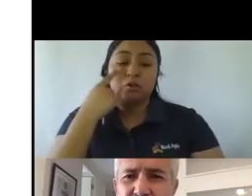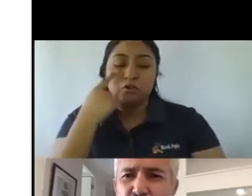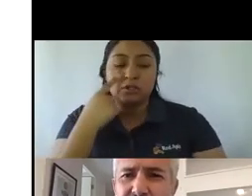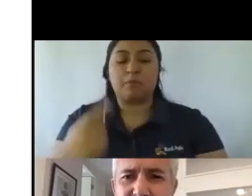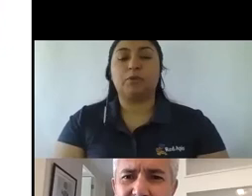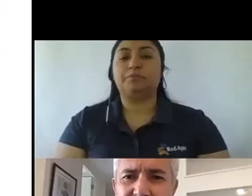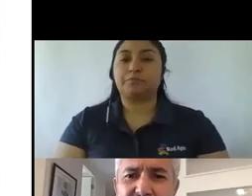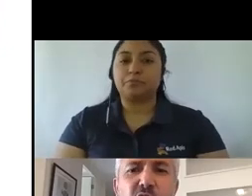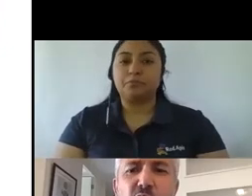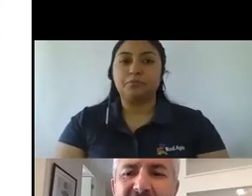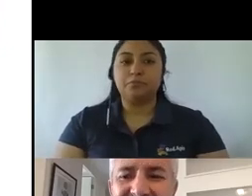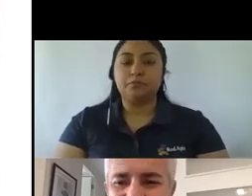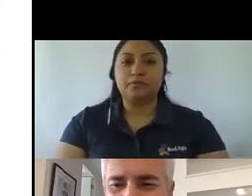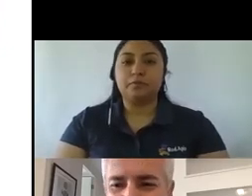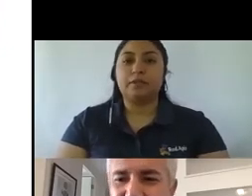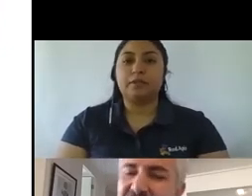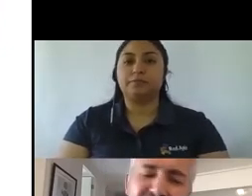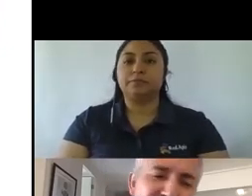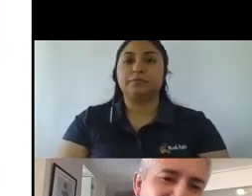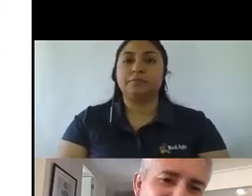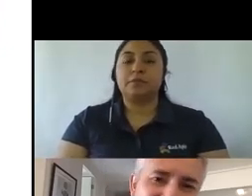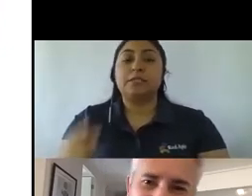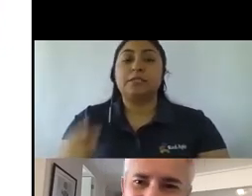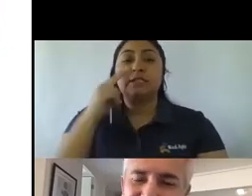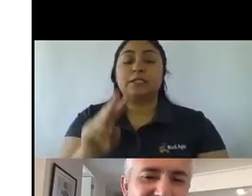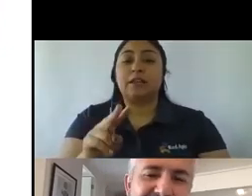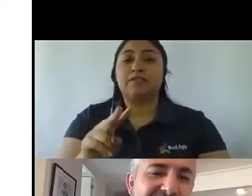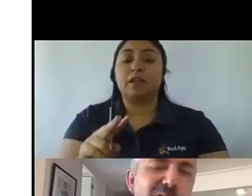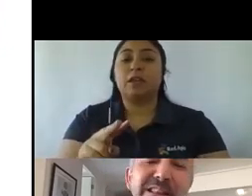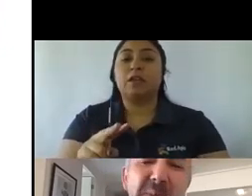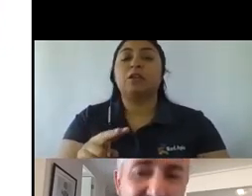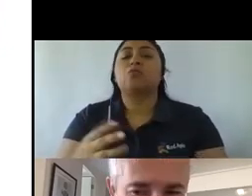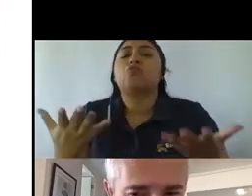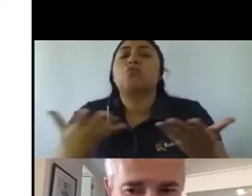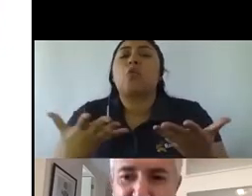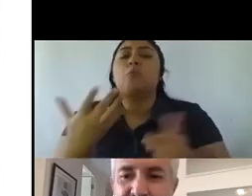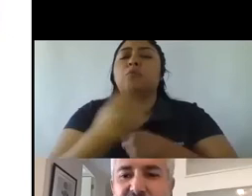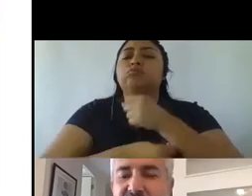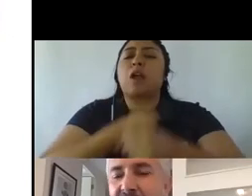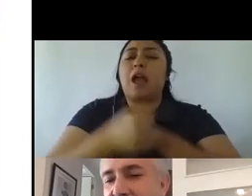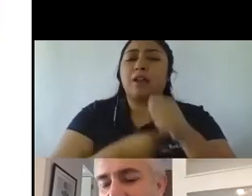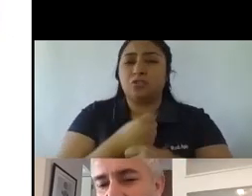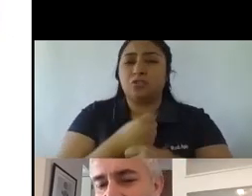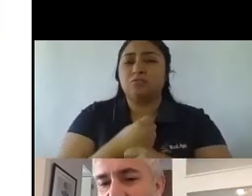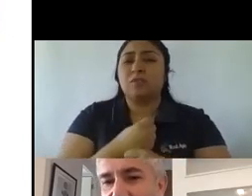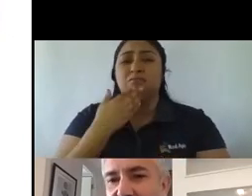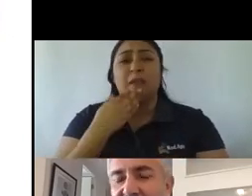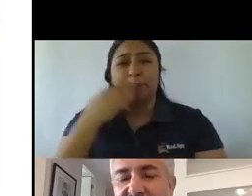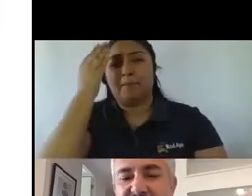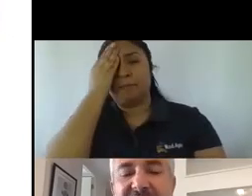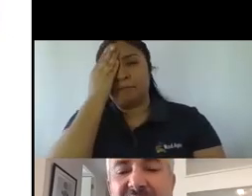Si uno ve cómo va este año, este año va igual de mal, digamos. O sea, la